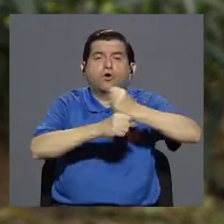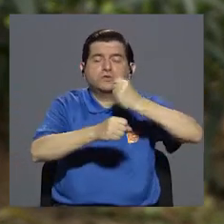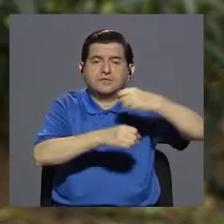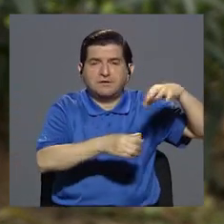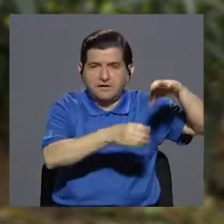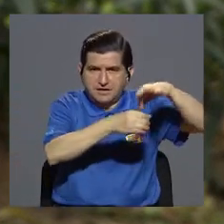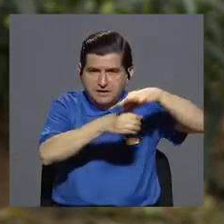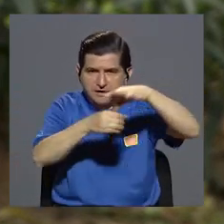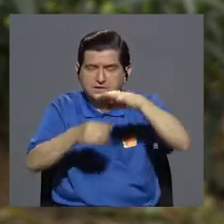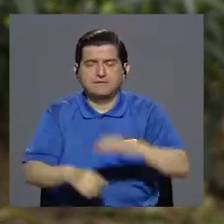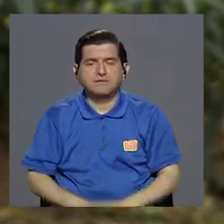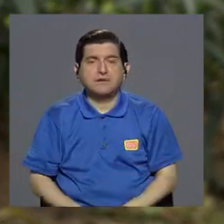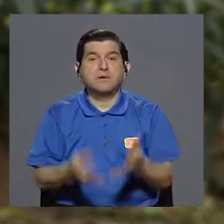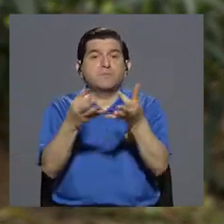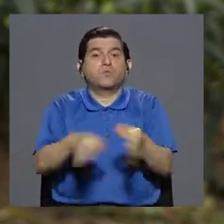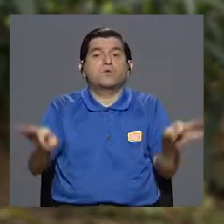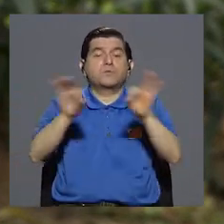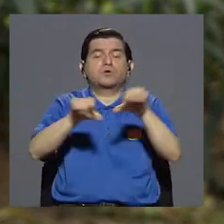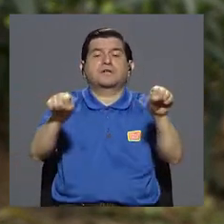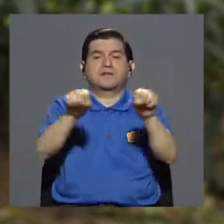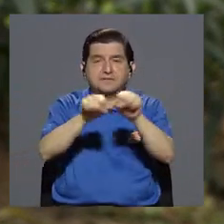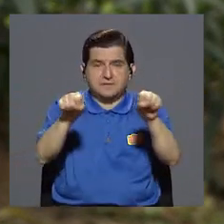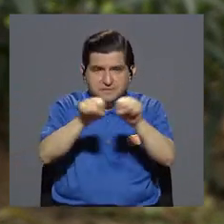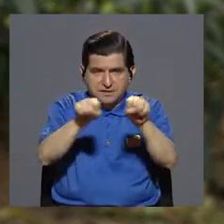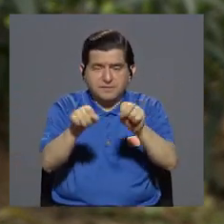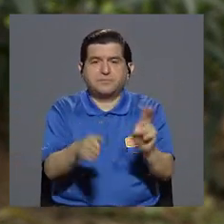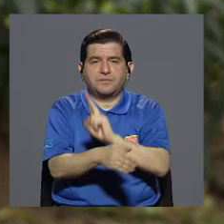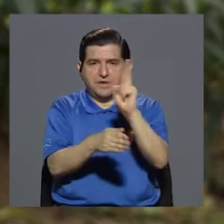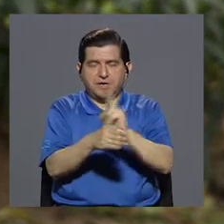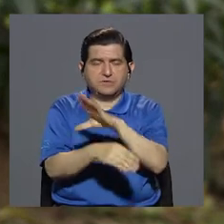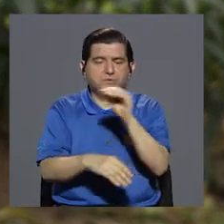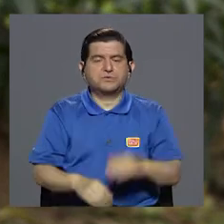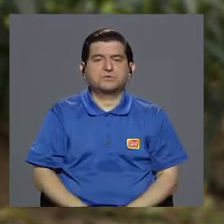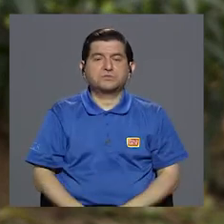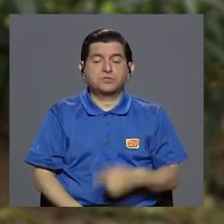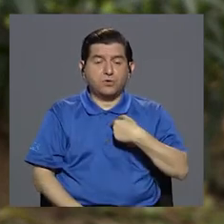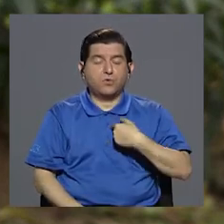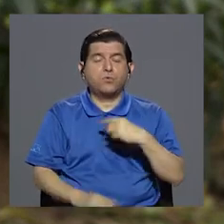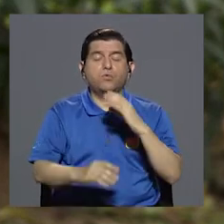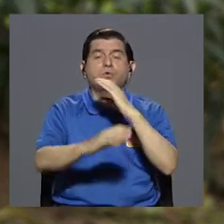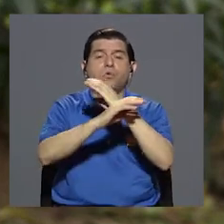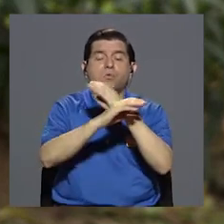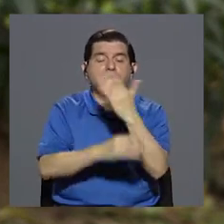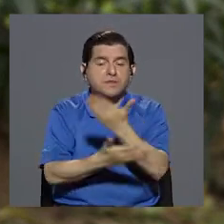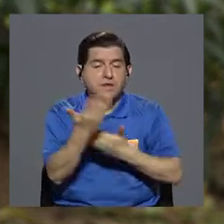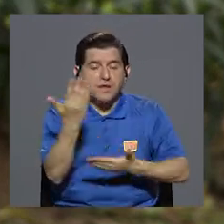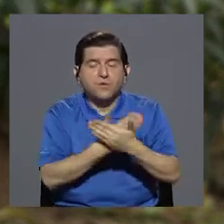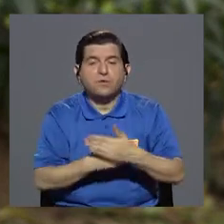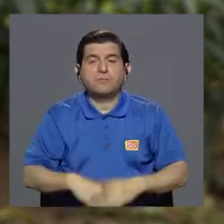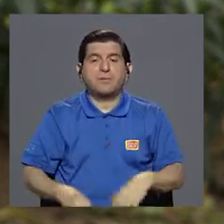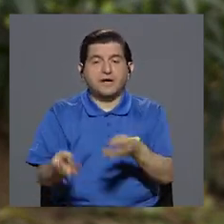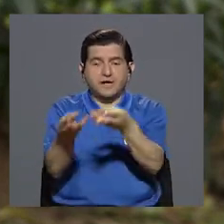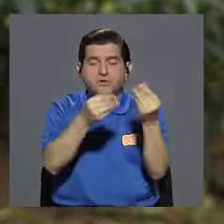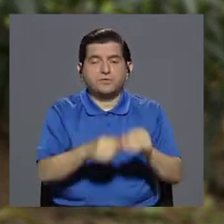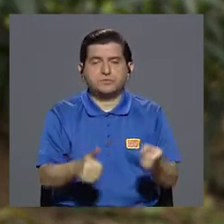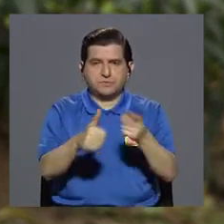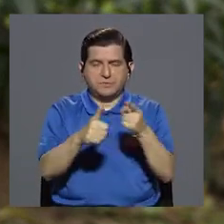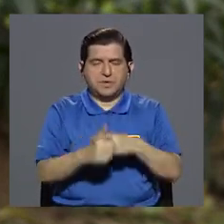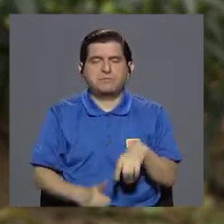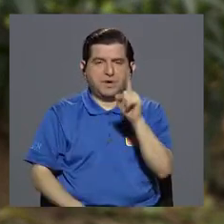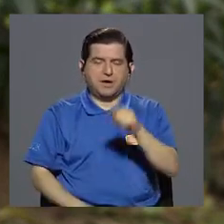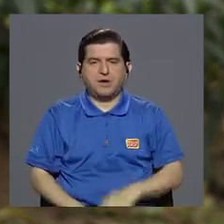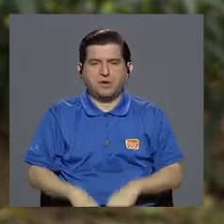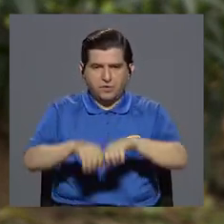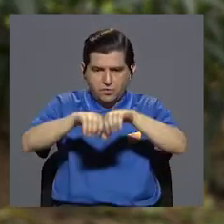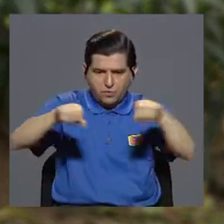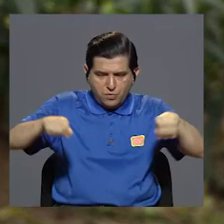hacer trabajos agrícolas, es importante el uso de calzado y tener cuidado a la hora de poner las manos en el terreno, de manera que se use primero un palo,